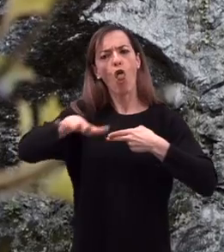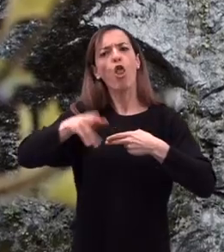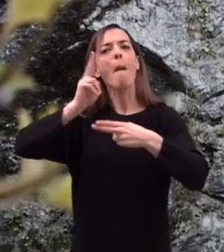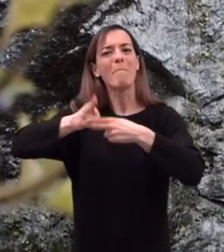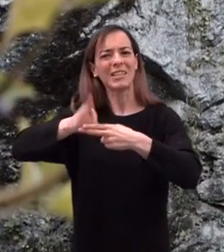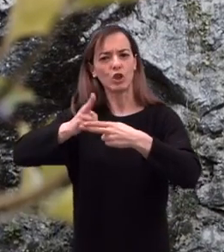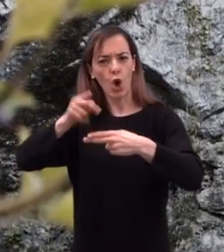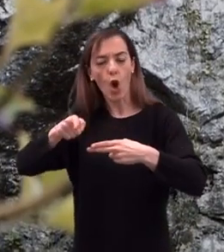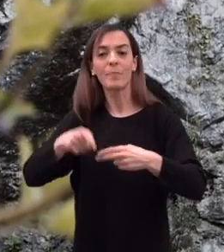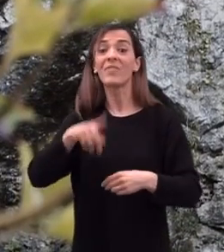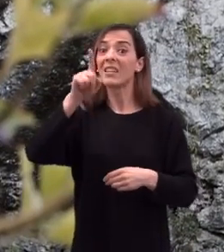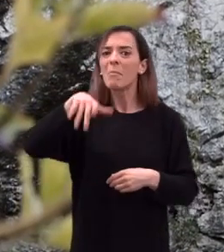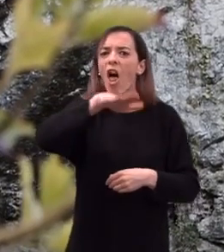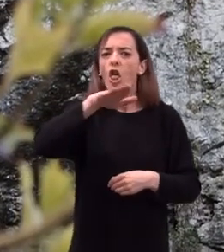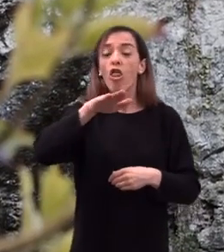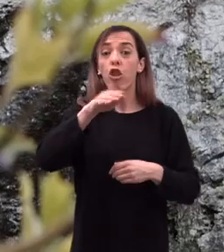el estribo